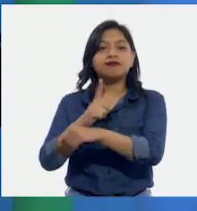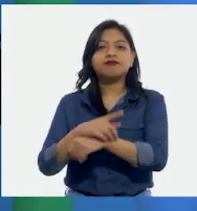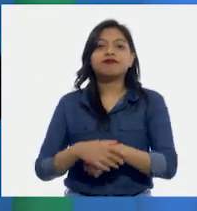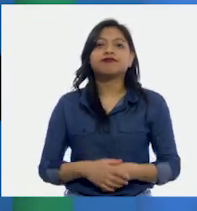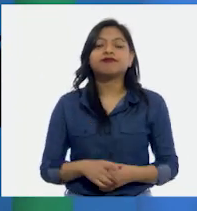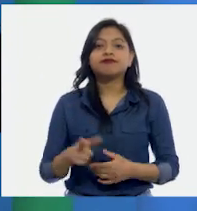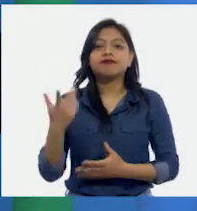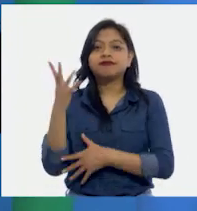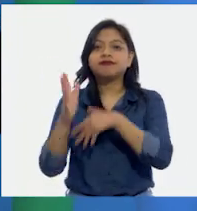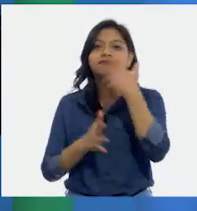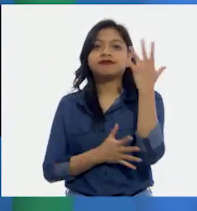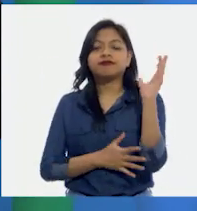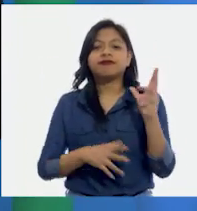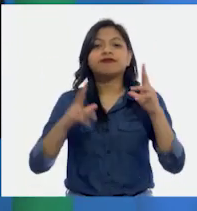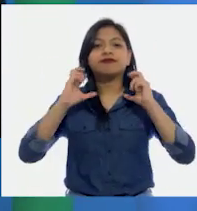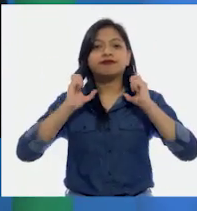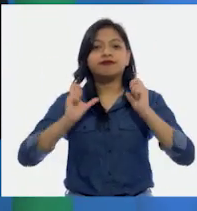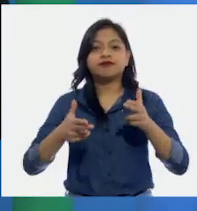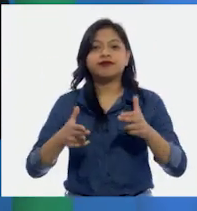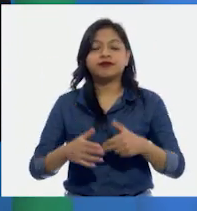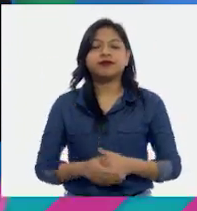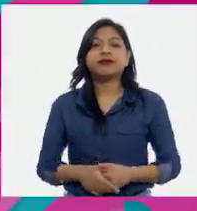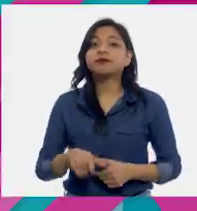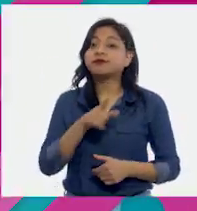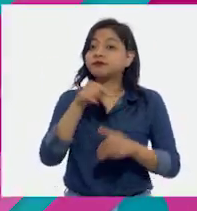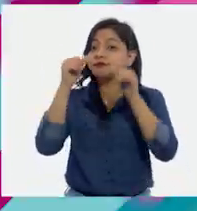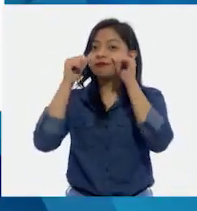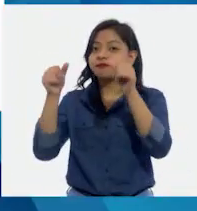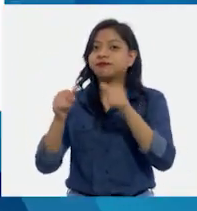habita en la selva chapaneca. Pongan mucha atención.